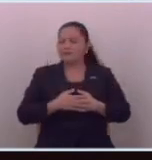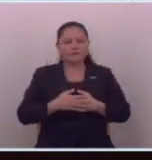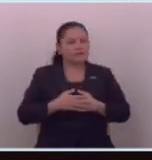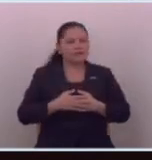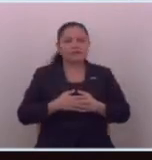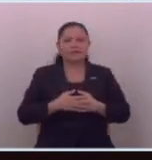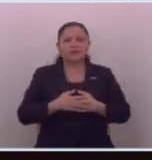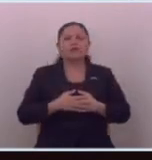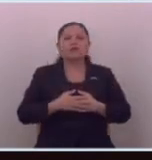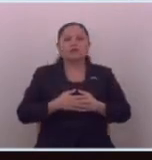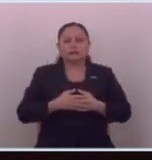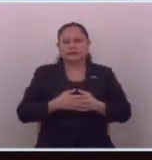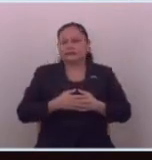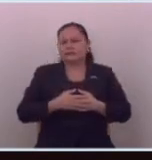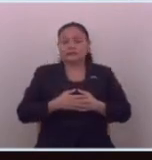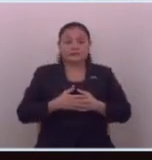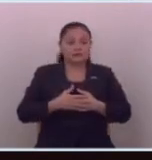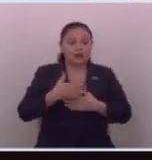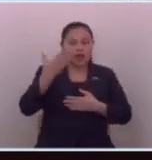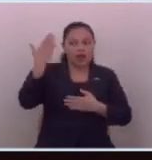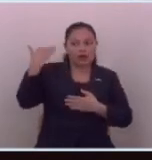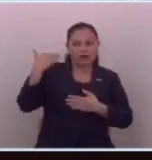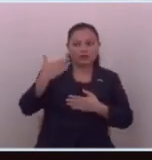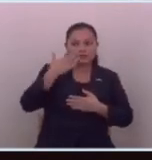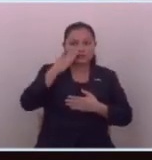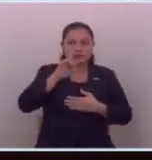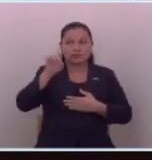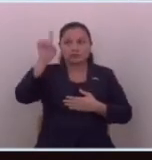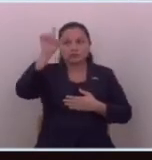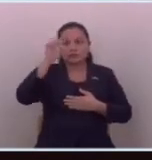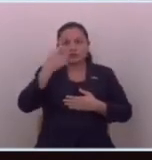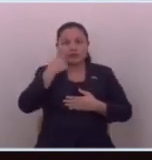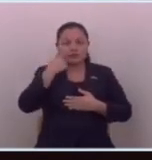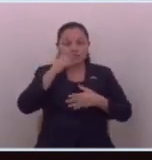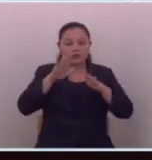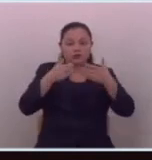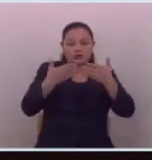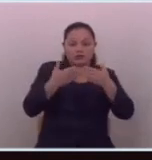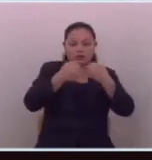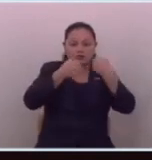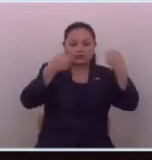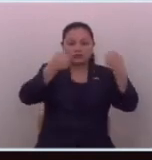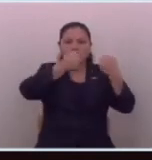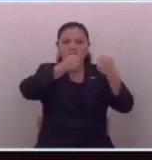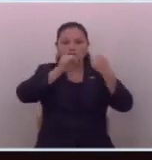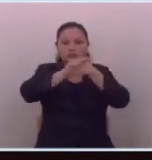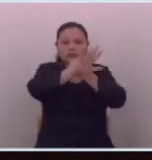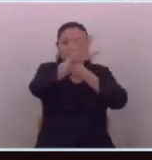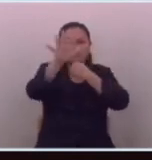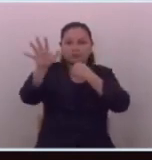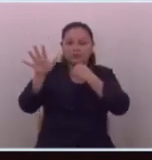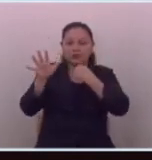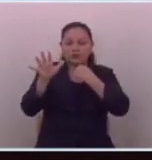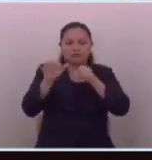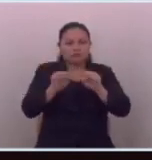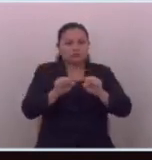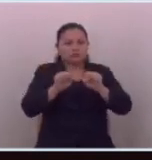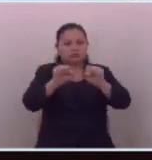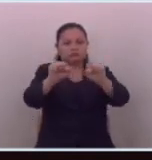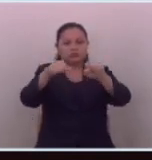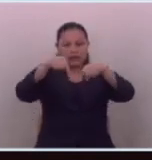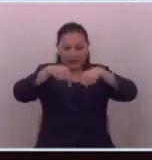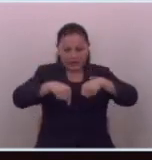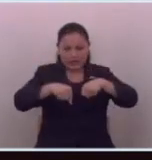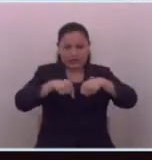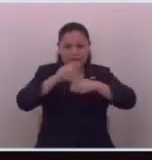Dios guarde en aquellos tiempos que el diario de hoy o la prensa gráfica le sacaron una publicación a uno era una muerte civil en